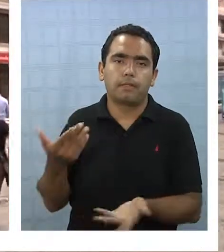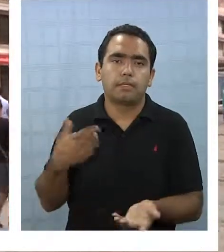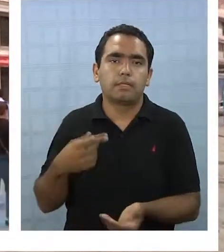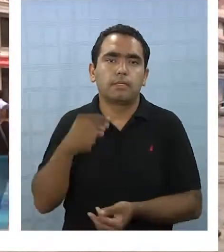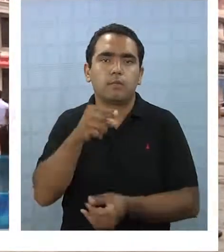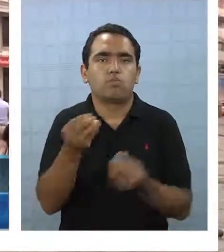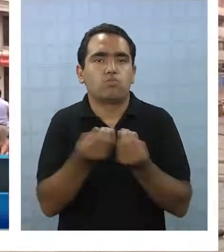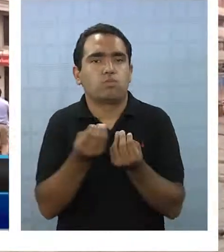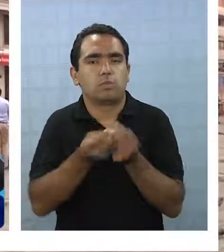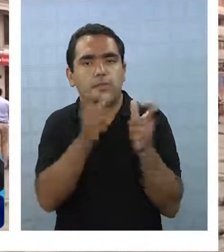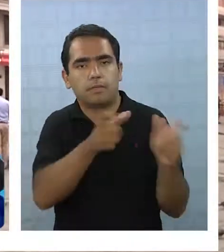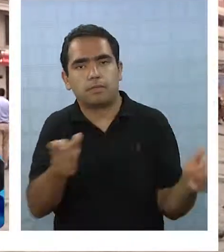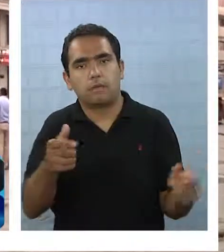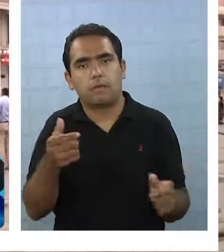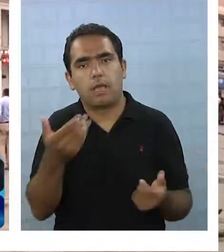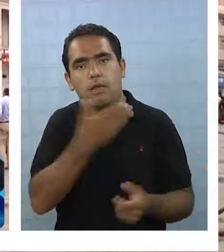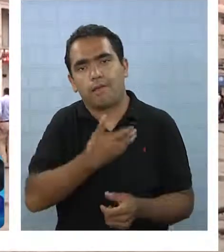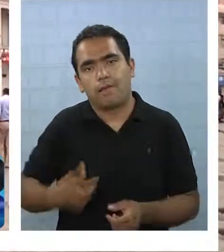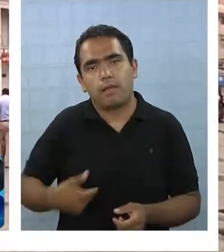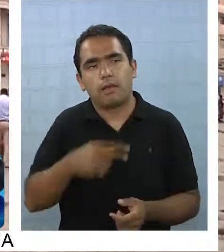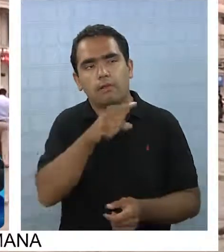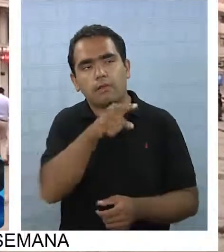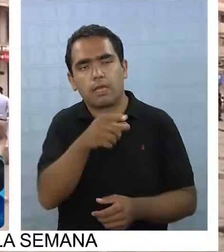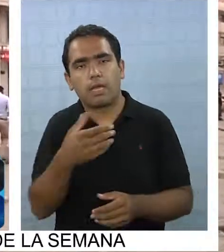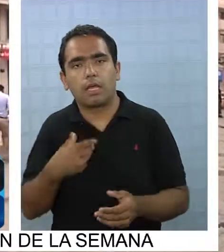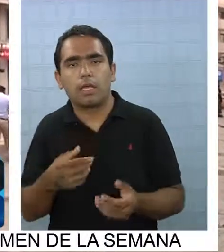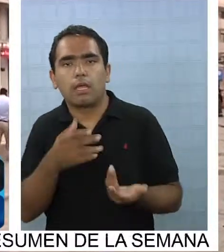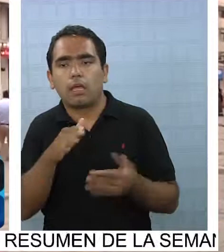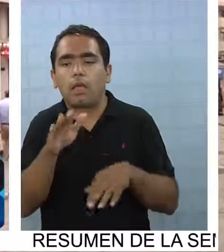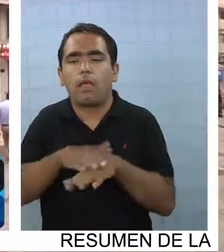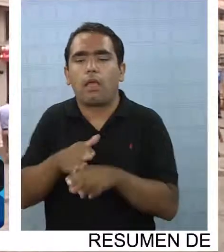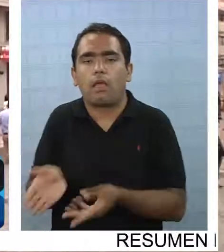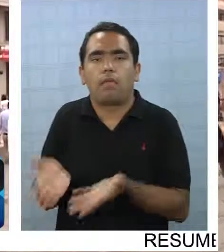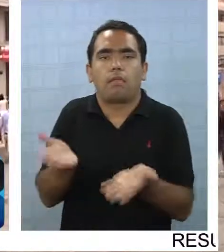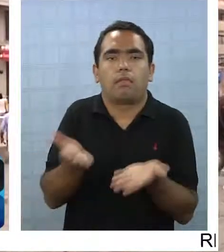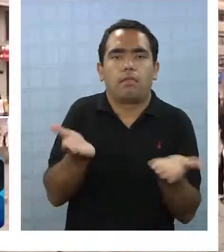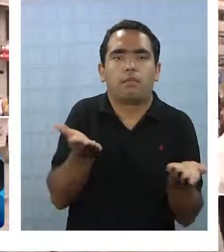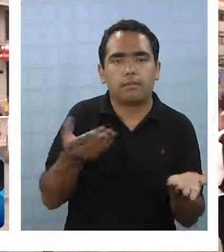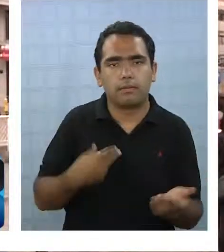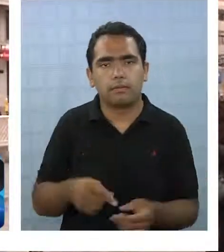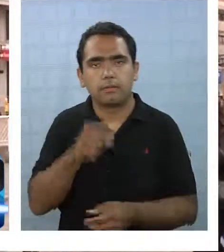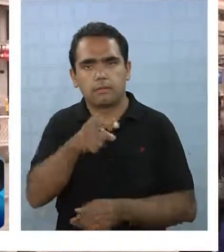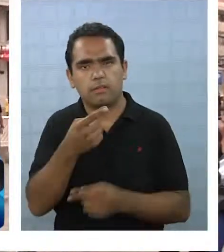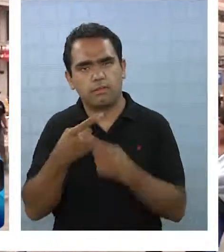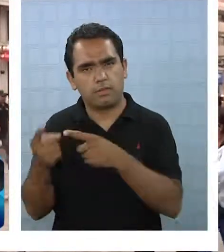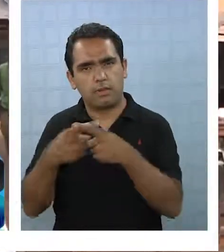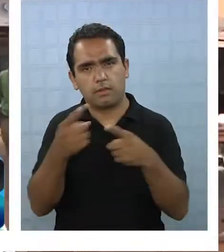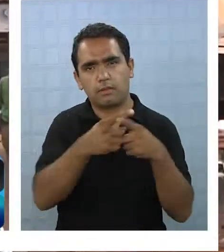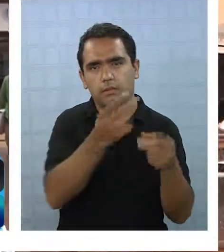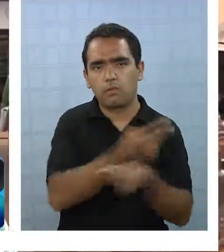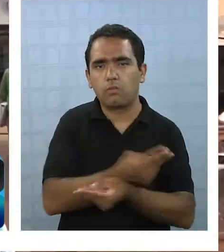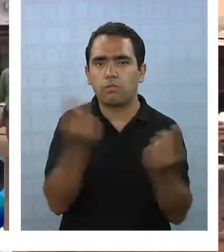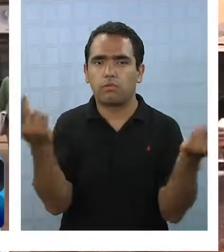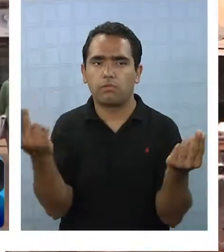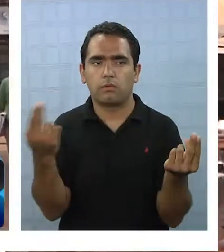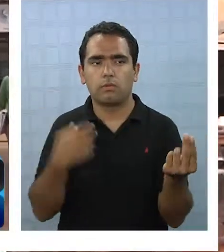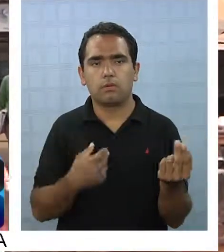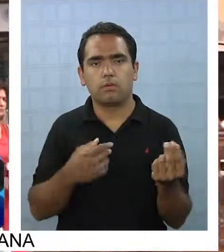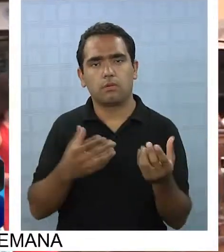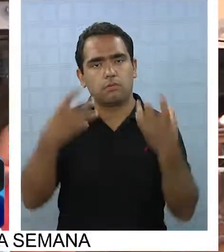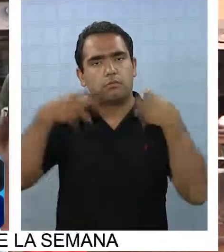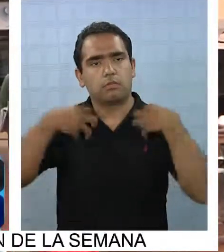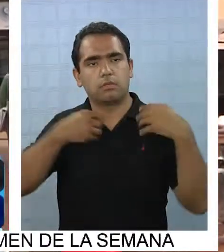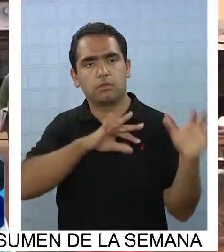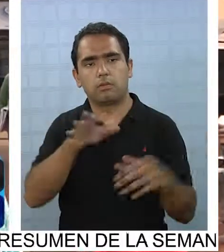el gobierno que está apernada, o sea, lleva más de 20 años en los distintos cargos públicos, entonces no hay una renovación. No se han cumplido los